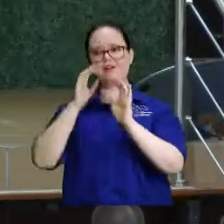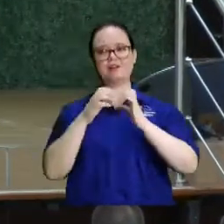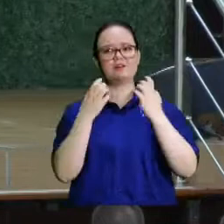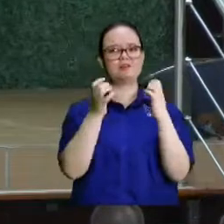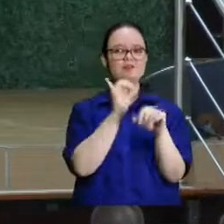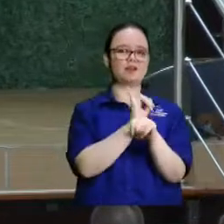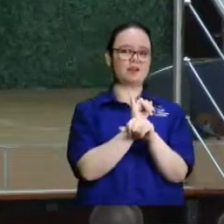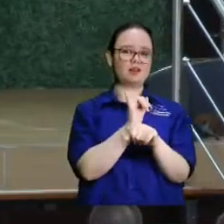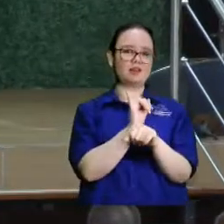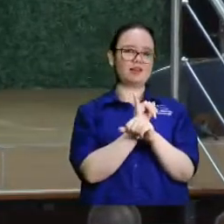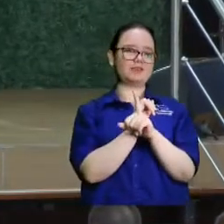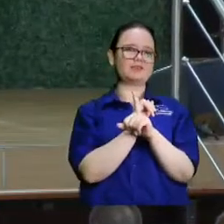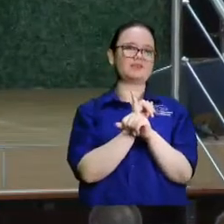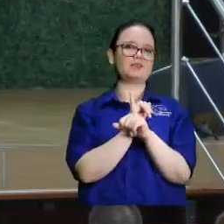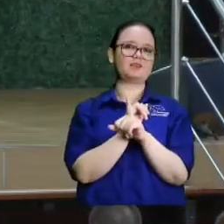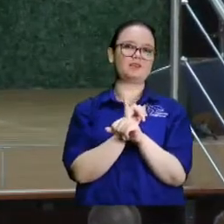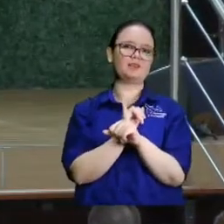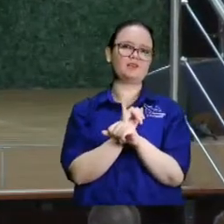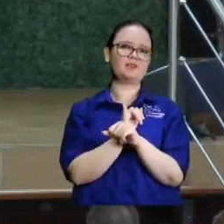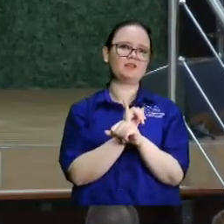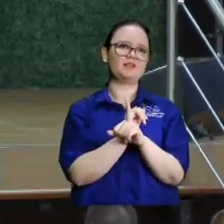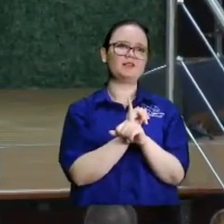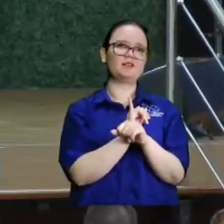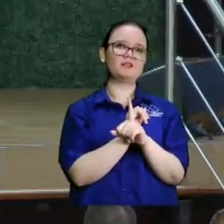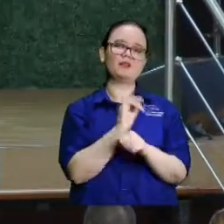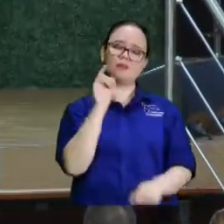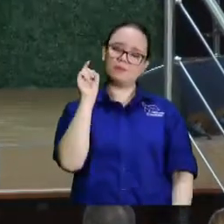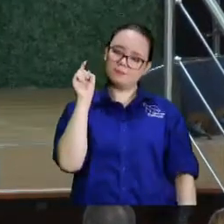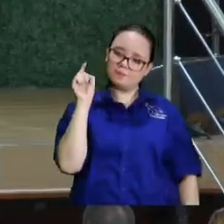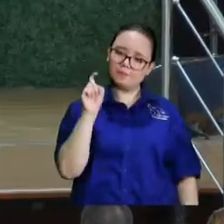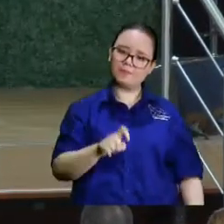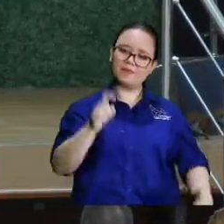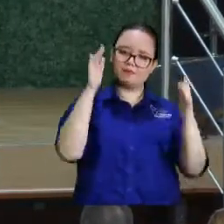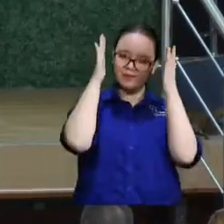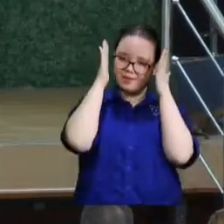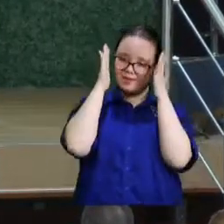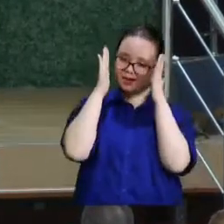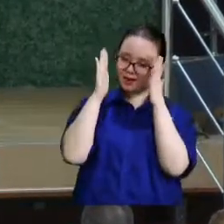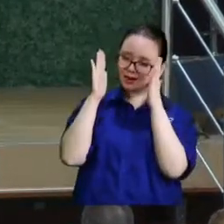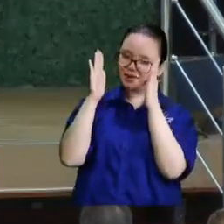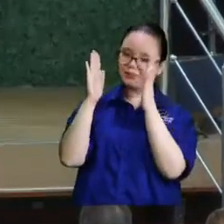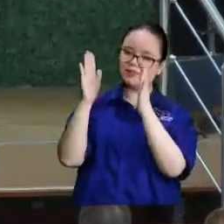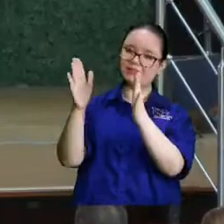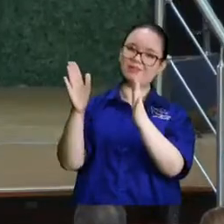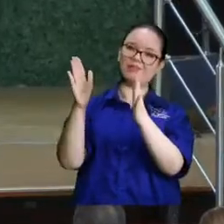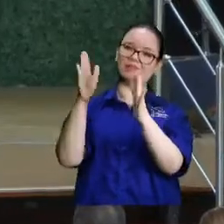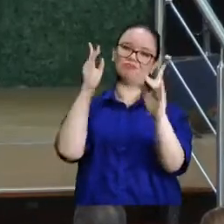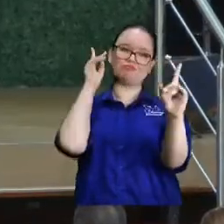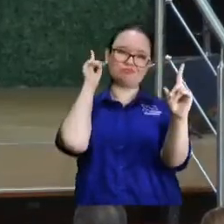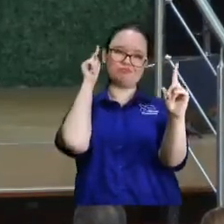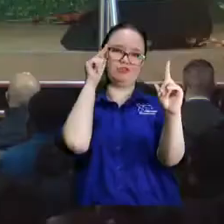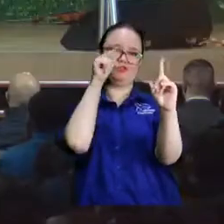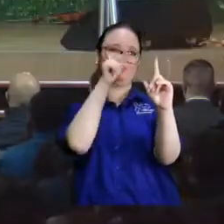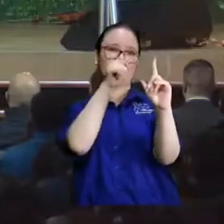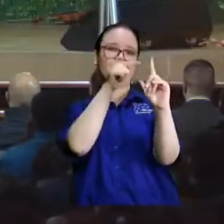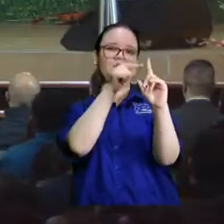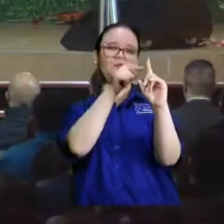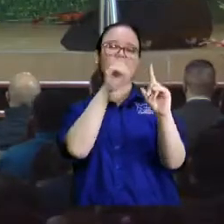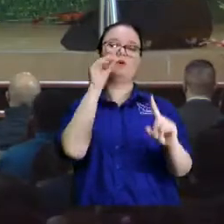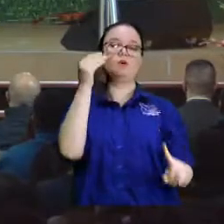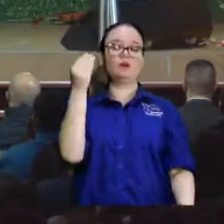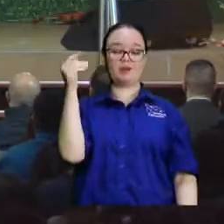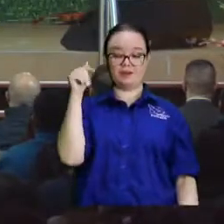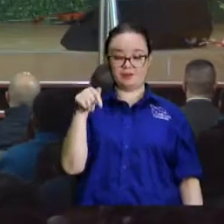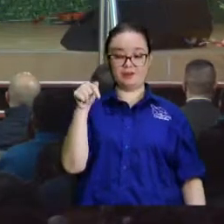iglesia del Señor Jesucristo no puede perder de vista, no debe de perder de vista que está